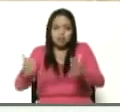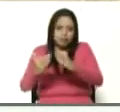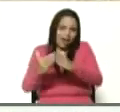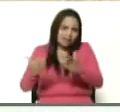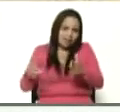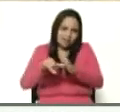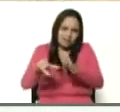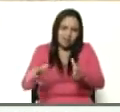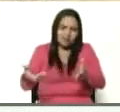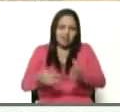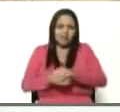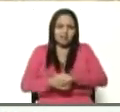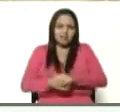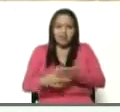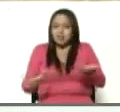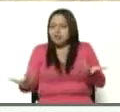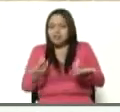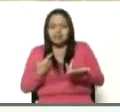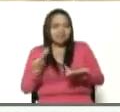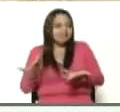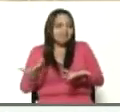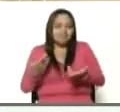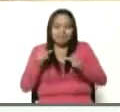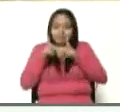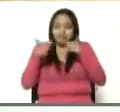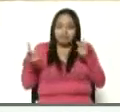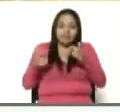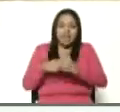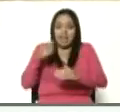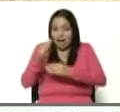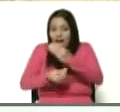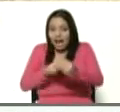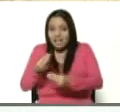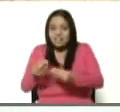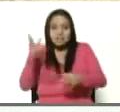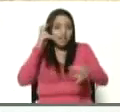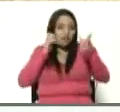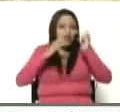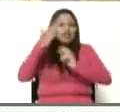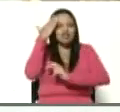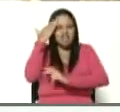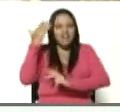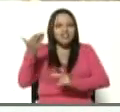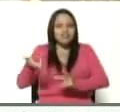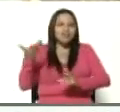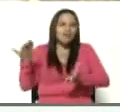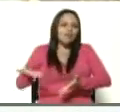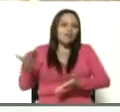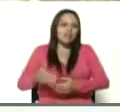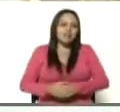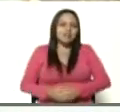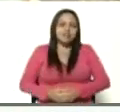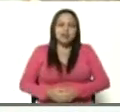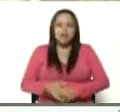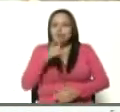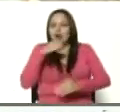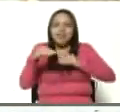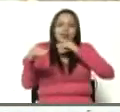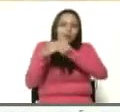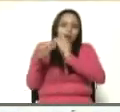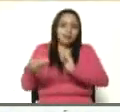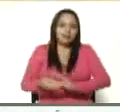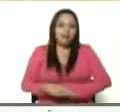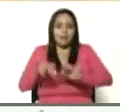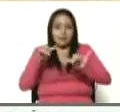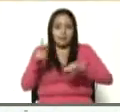no tiene precio, pues, el que lo hace y me está escuchando sabe que es así. No tiene precio. Por eso el